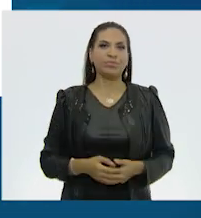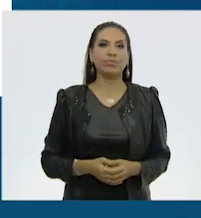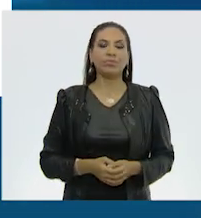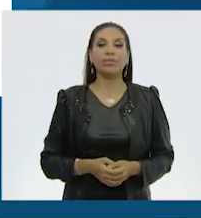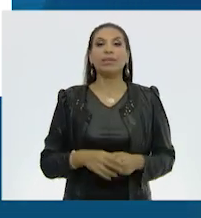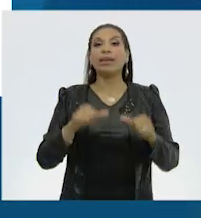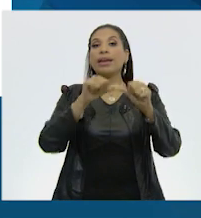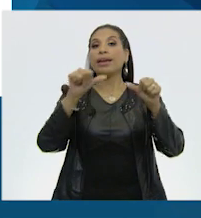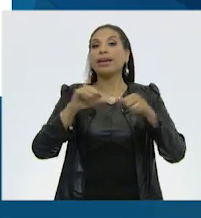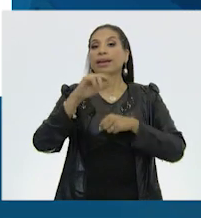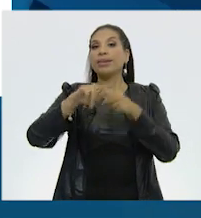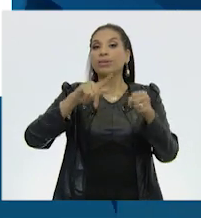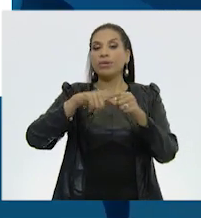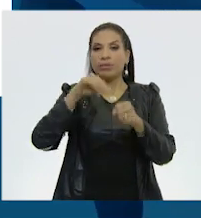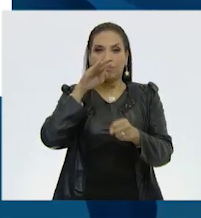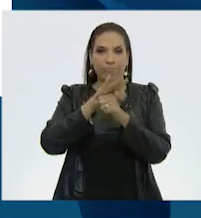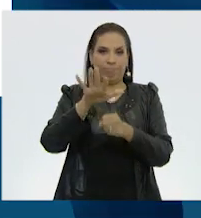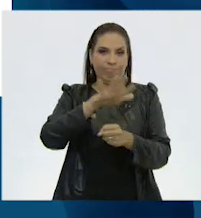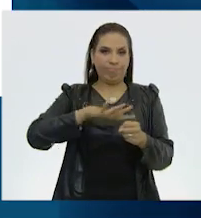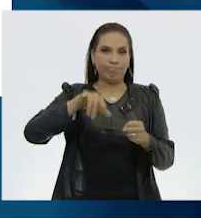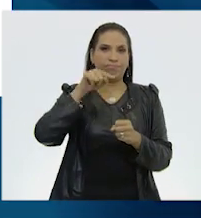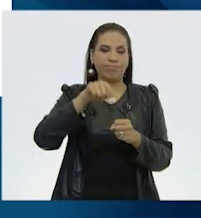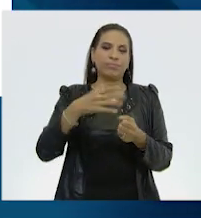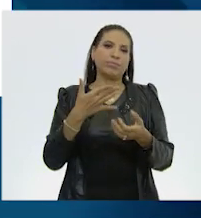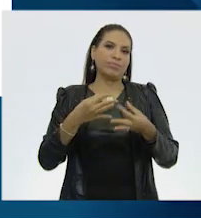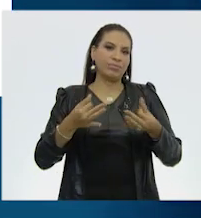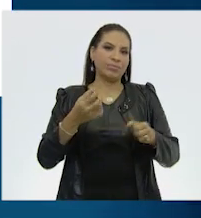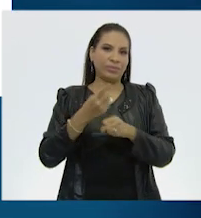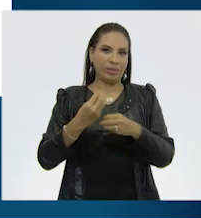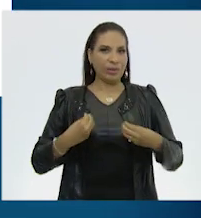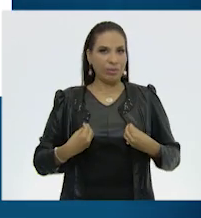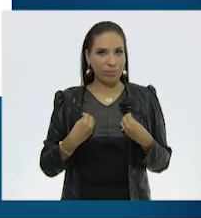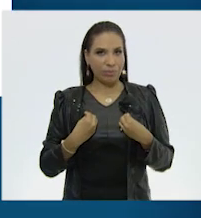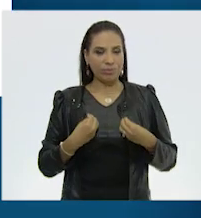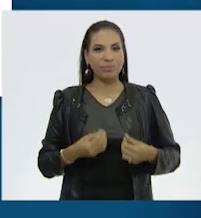Las áreas naturales protegidas son calidad de vida.